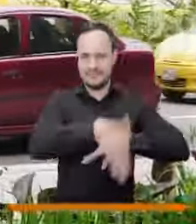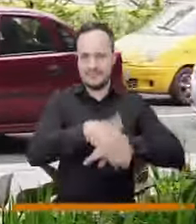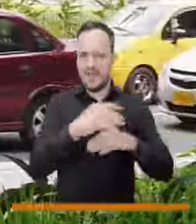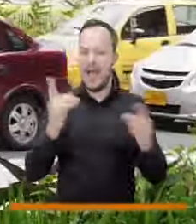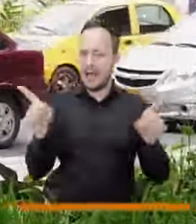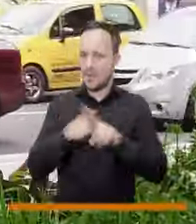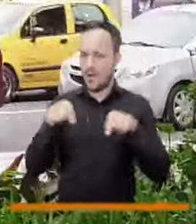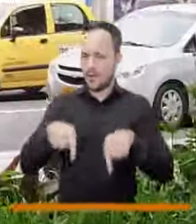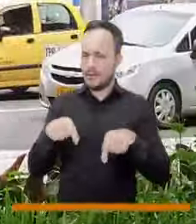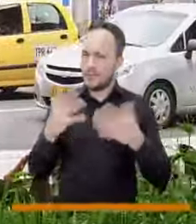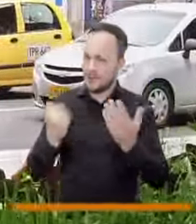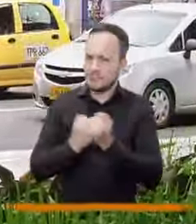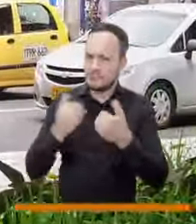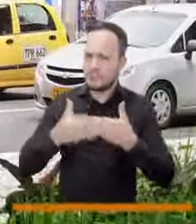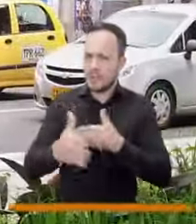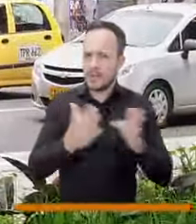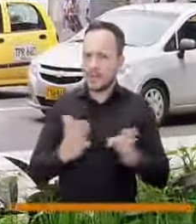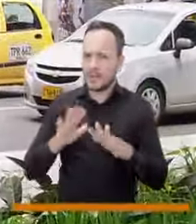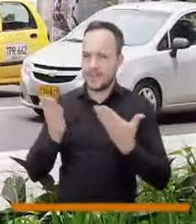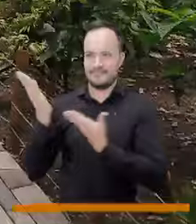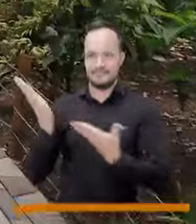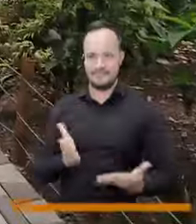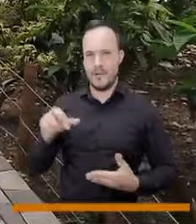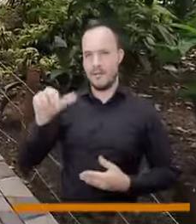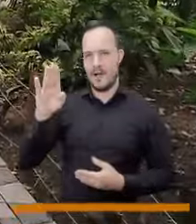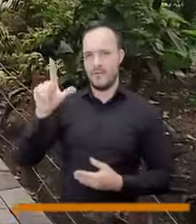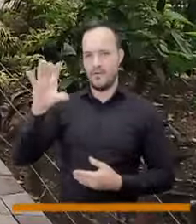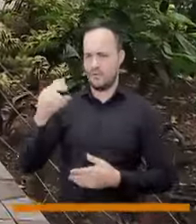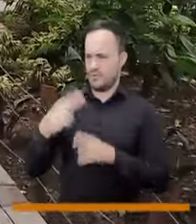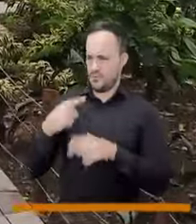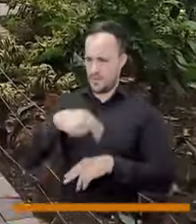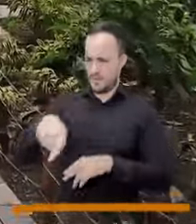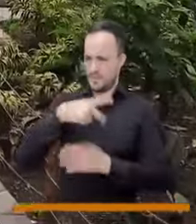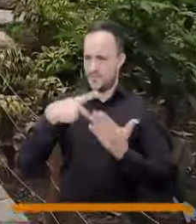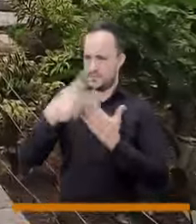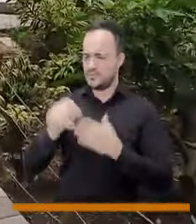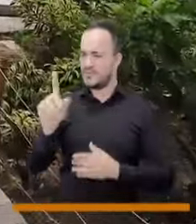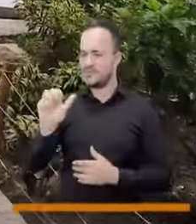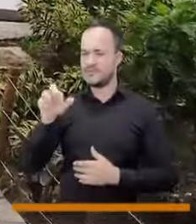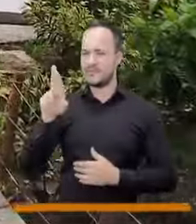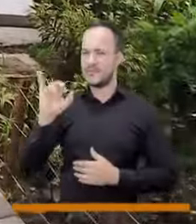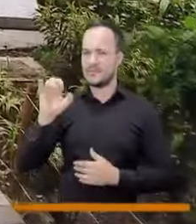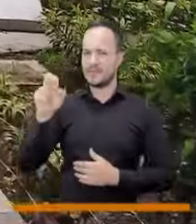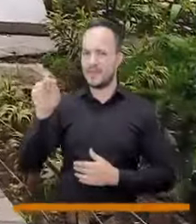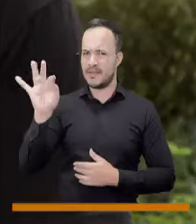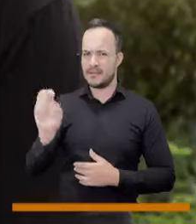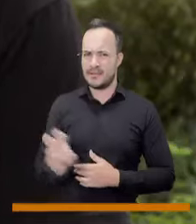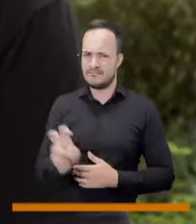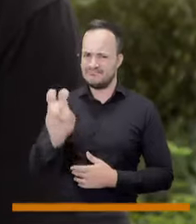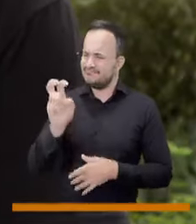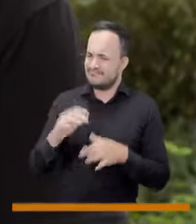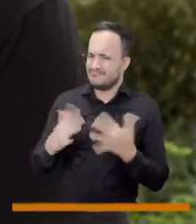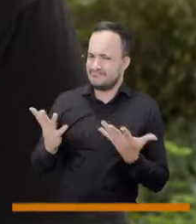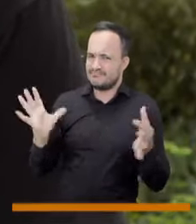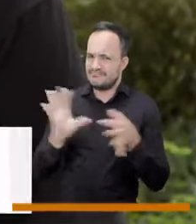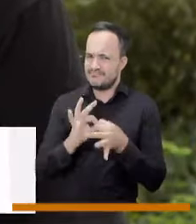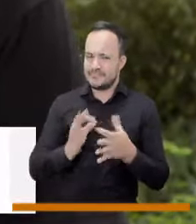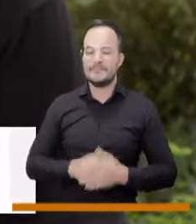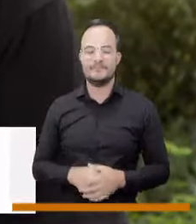conversarlo con pablo santamaría pablo qué es la serpiente el propósito de la serpiente es